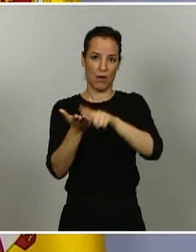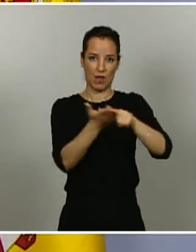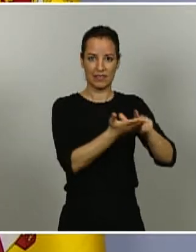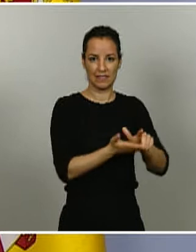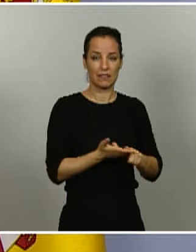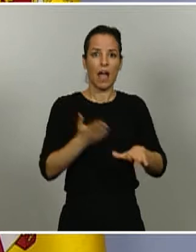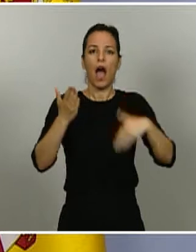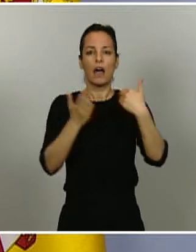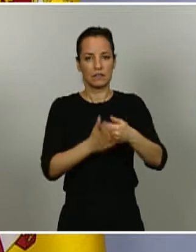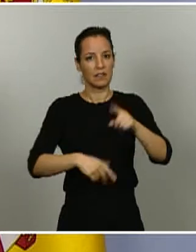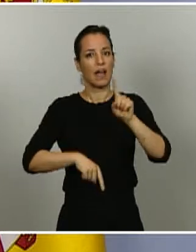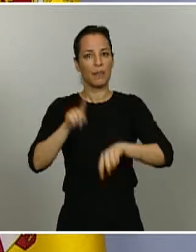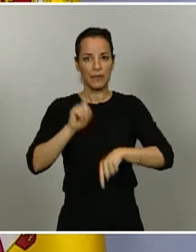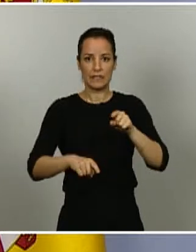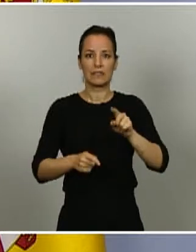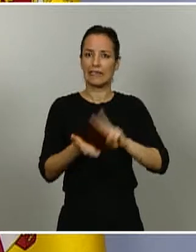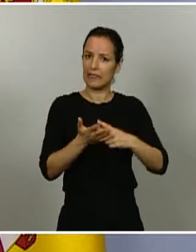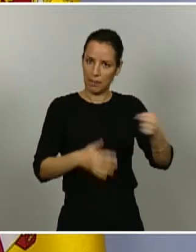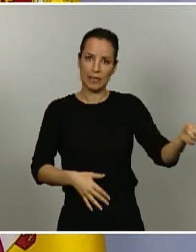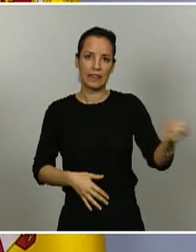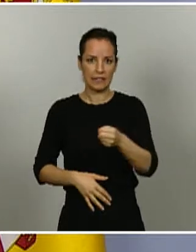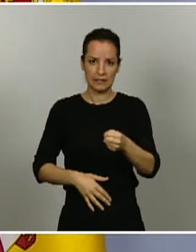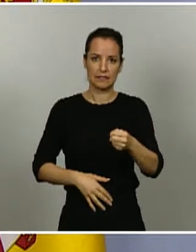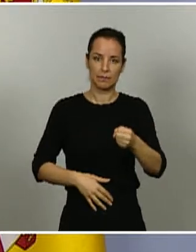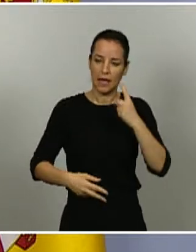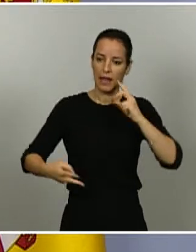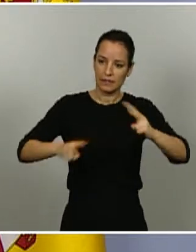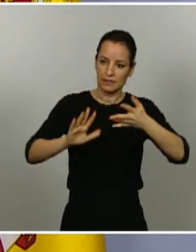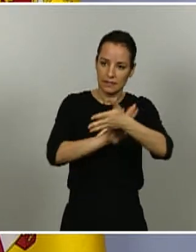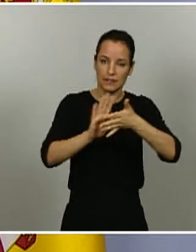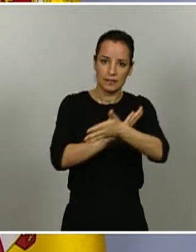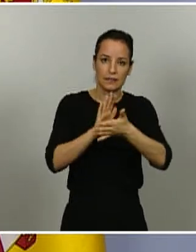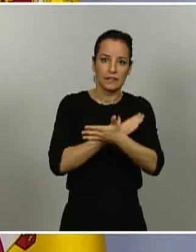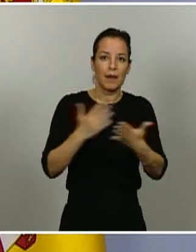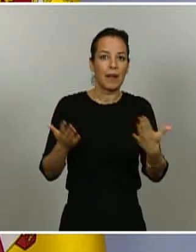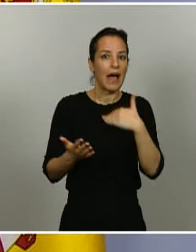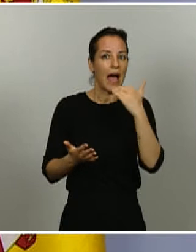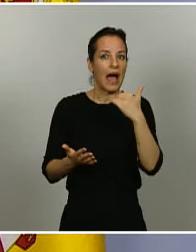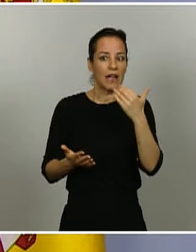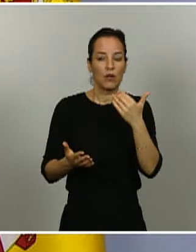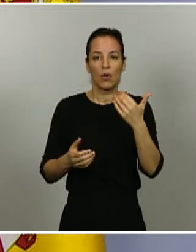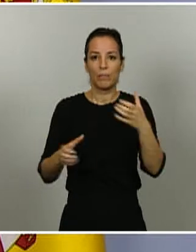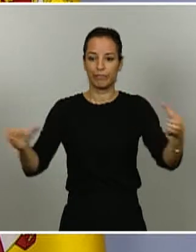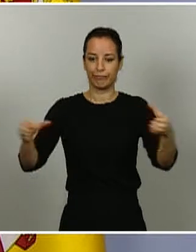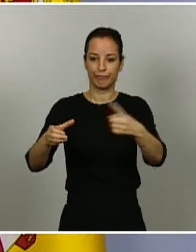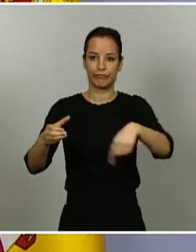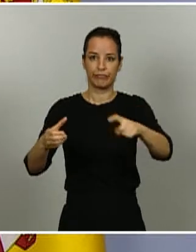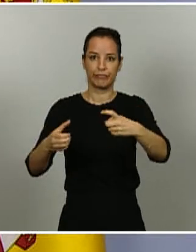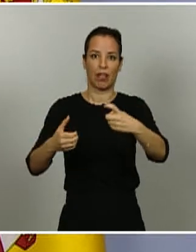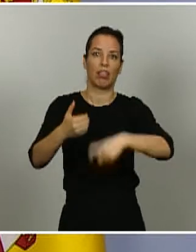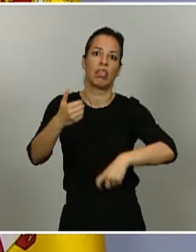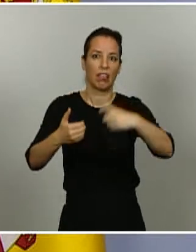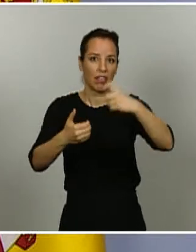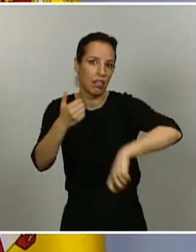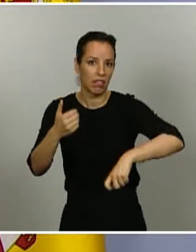utilizar intérpretes para facilitar en cualquier caso que no hubiera un sesgo en la muestra que impidiera la participación de